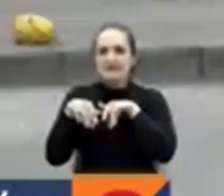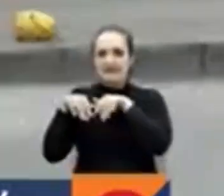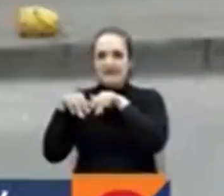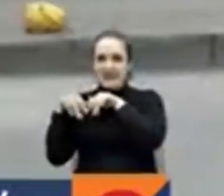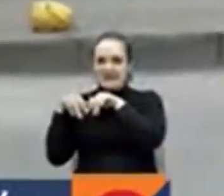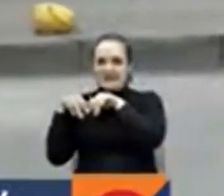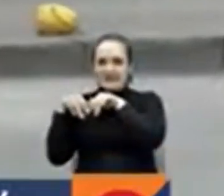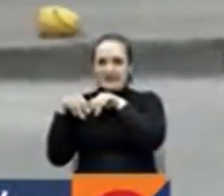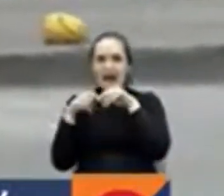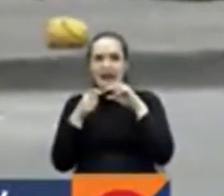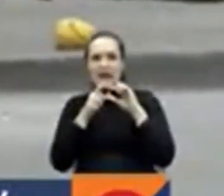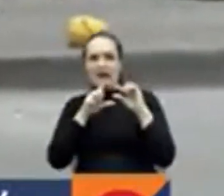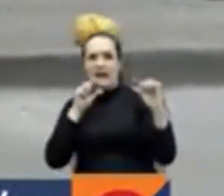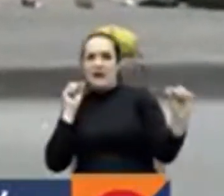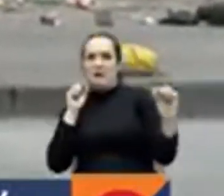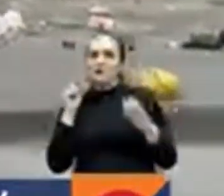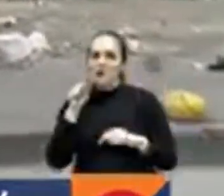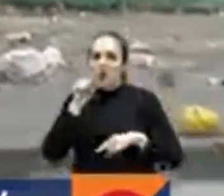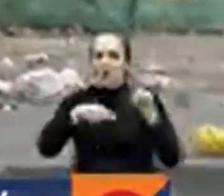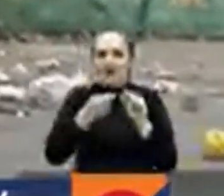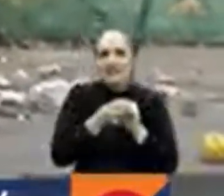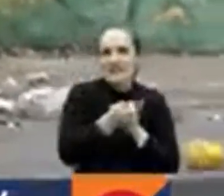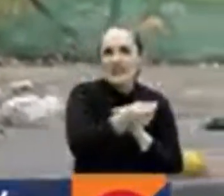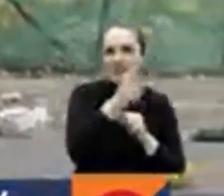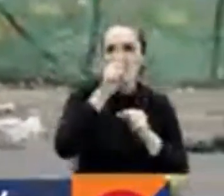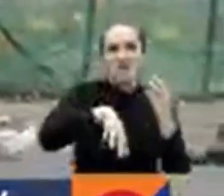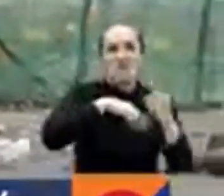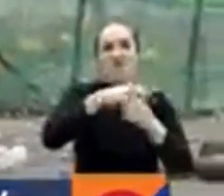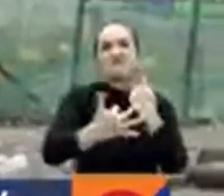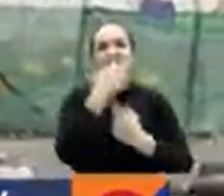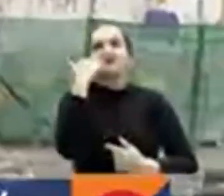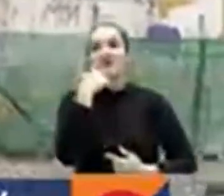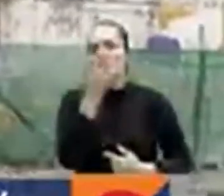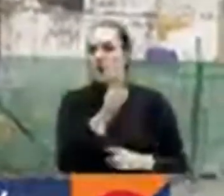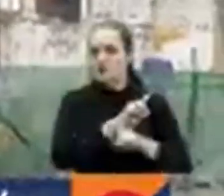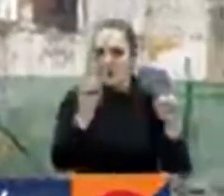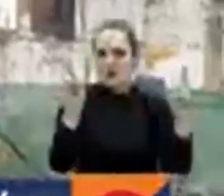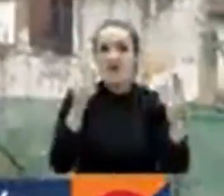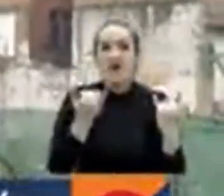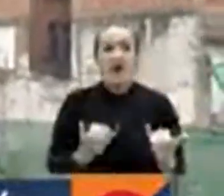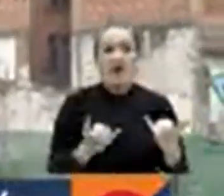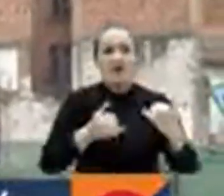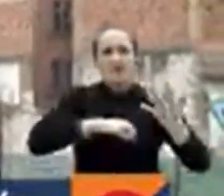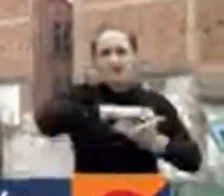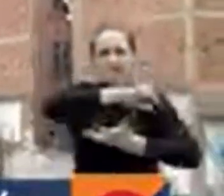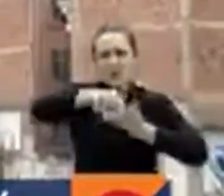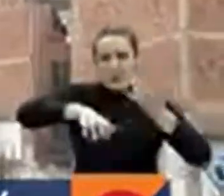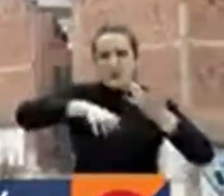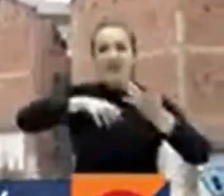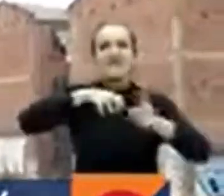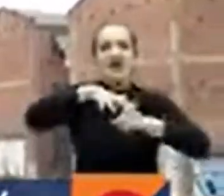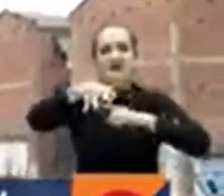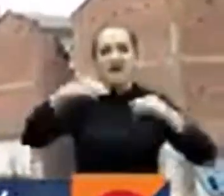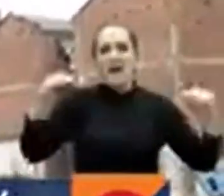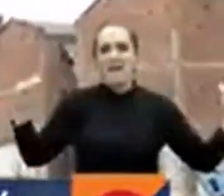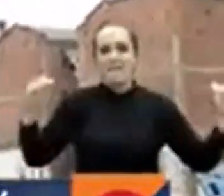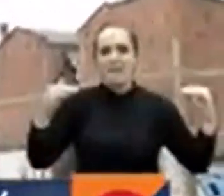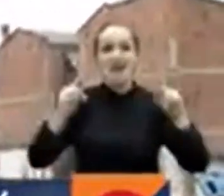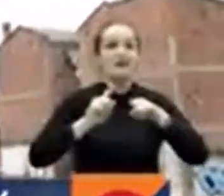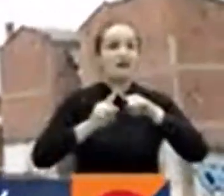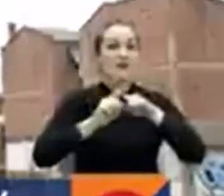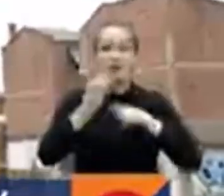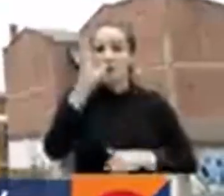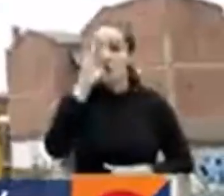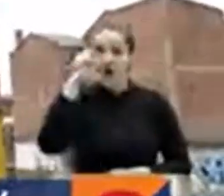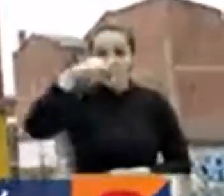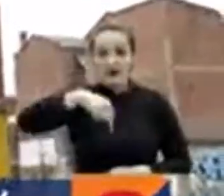lugar y nos apartemos un poco para evitar inconvenientes la alteración del orden público continúa impactada la movilidad no hay servicio de Transmilenio en